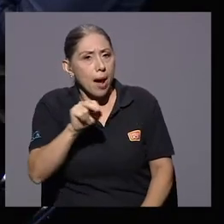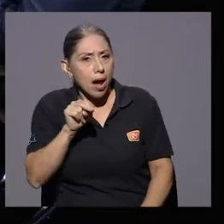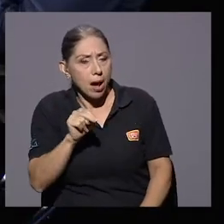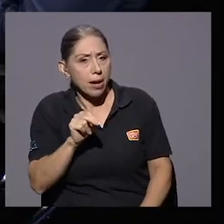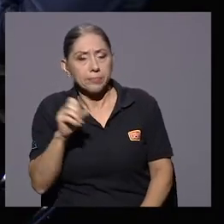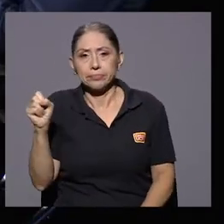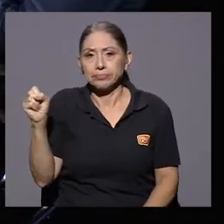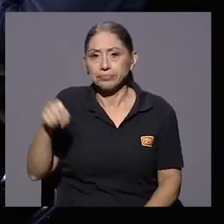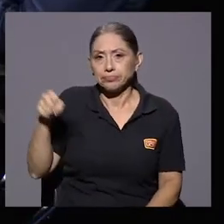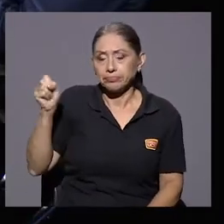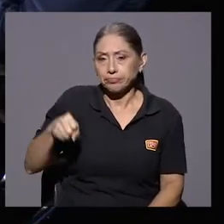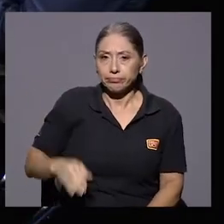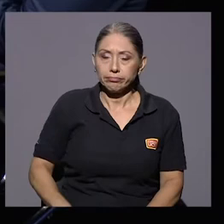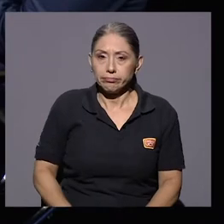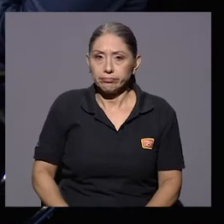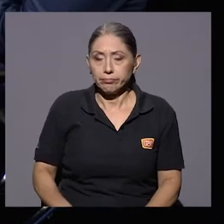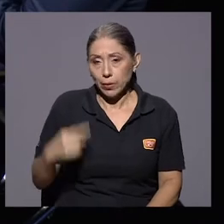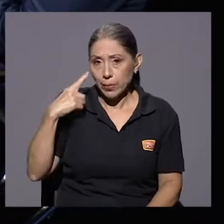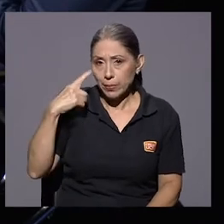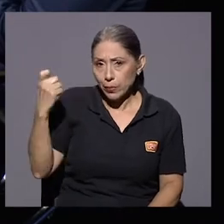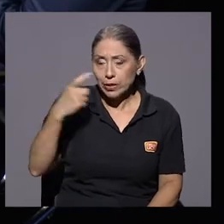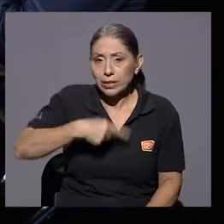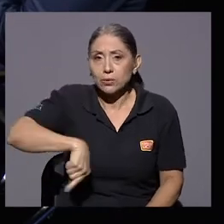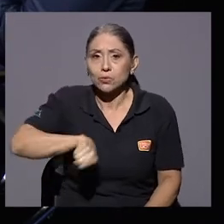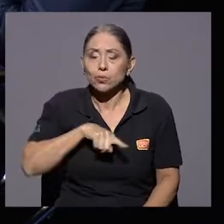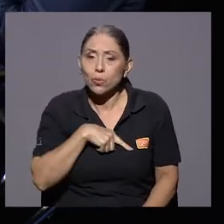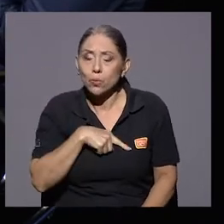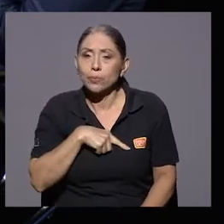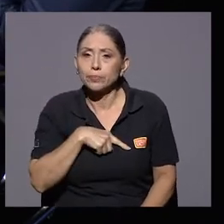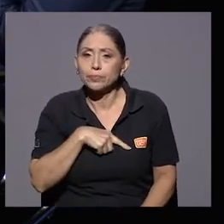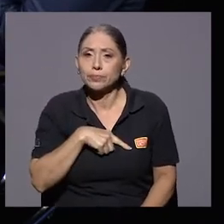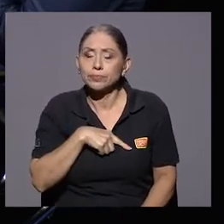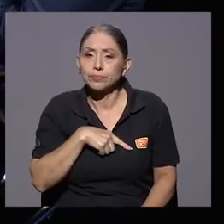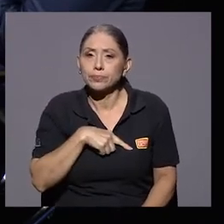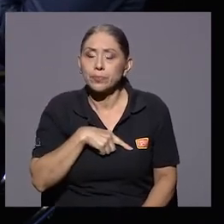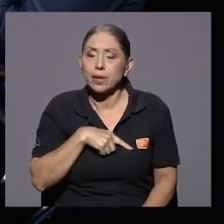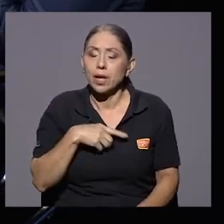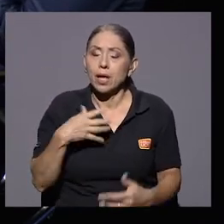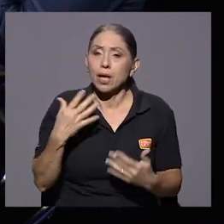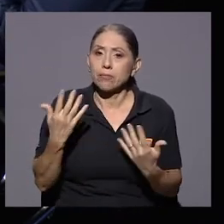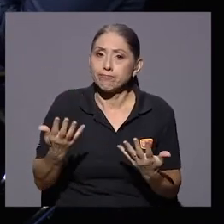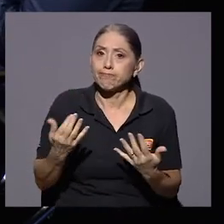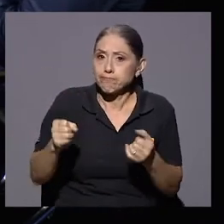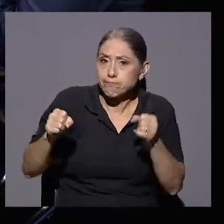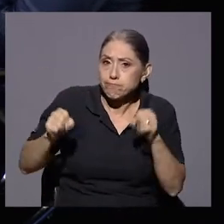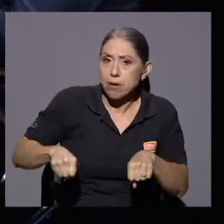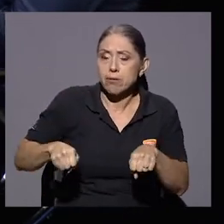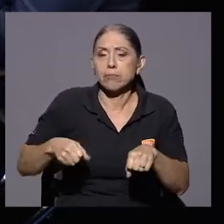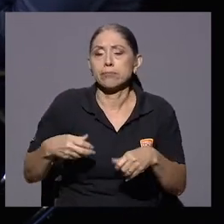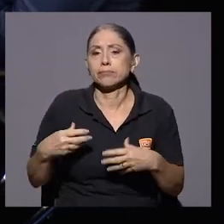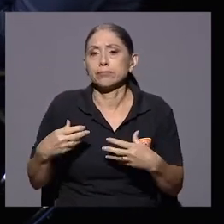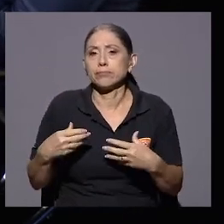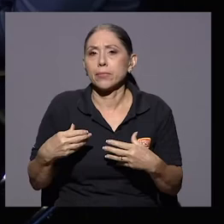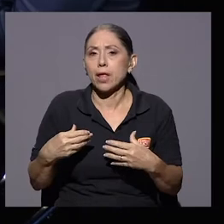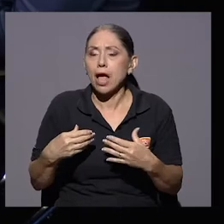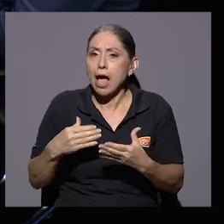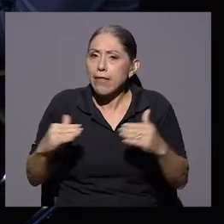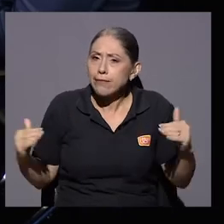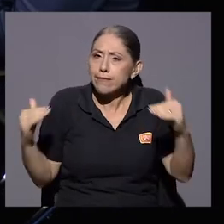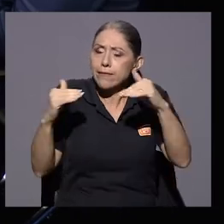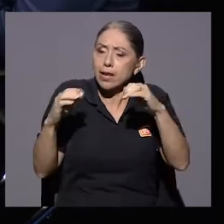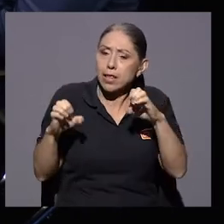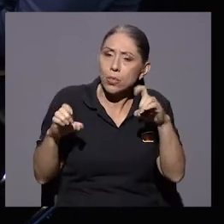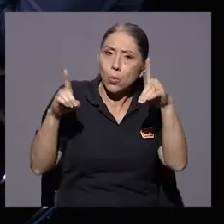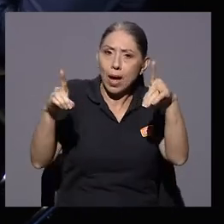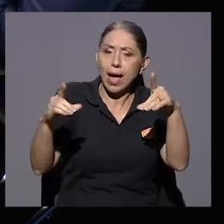porque, le repito, nosotros estamos en esa capacidad académica y